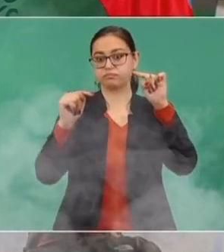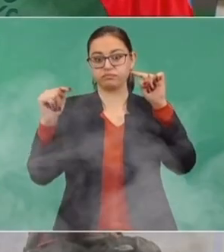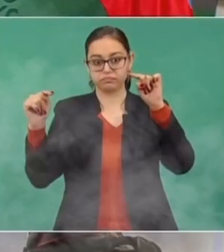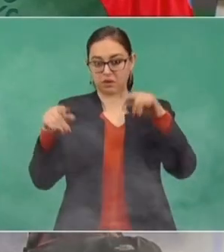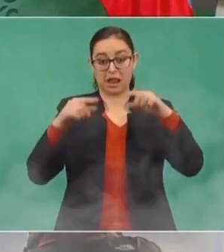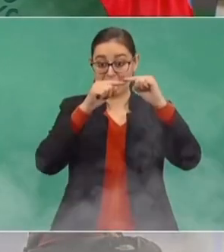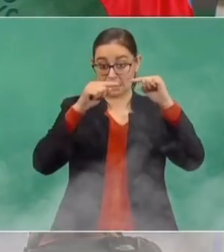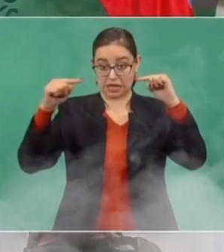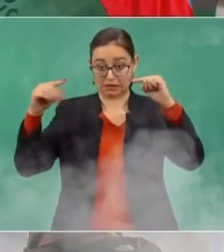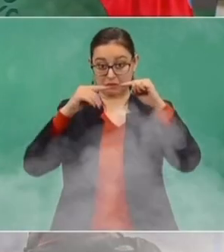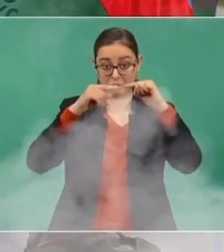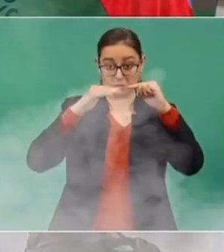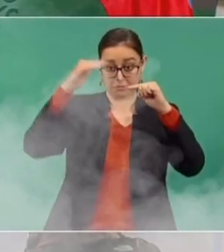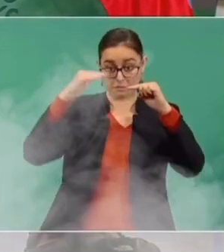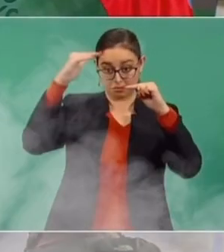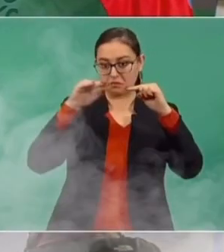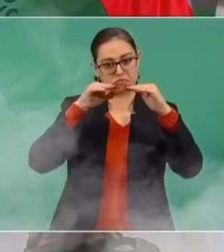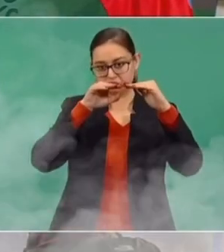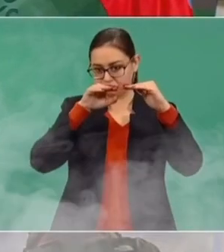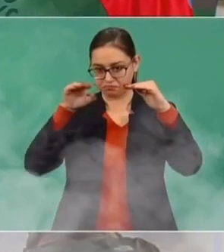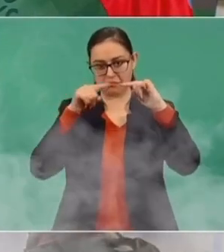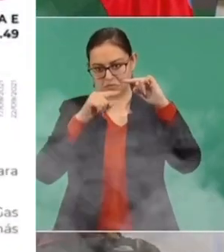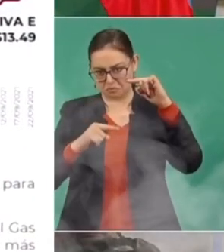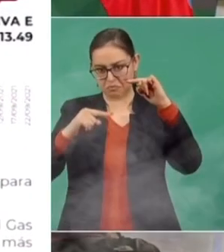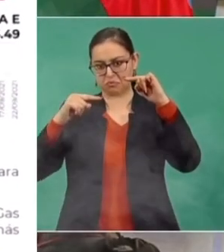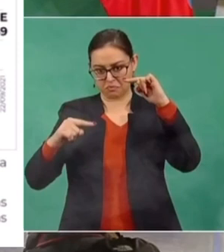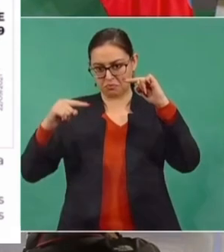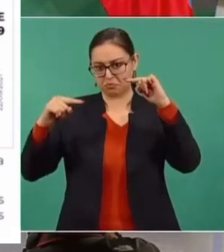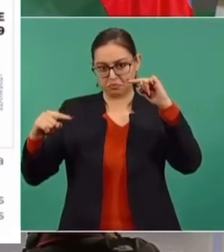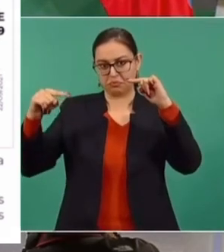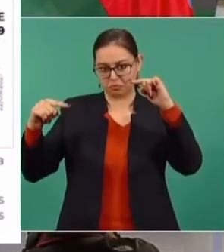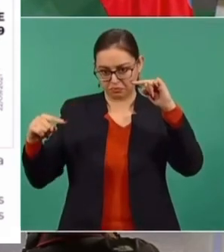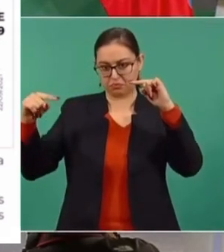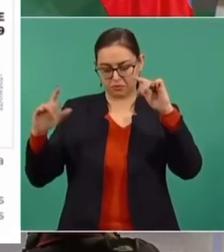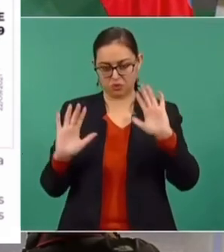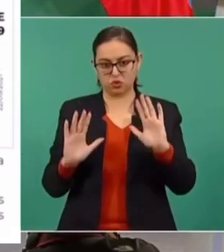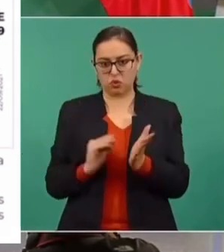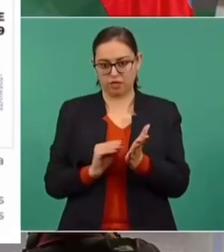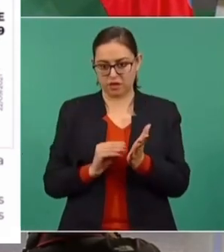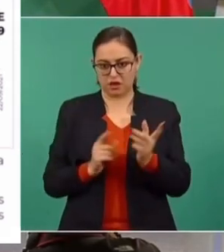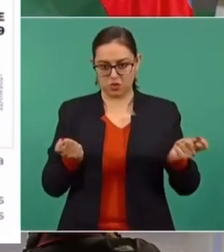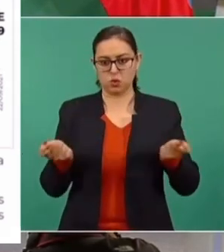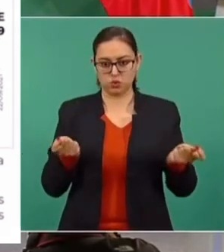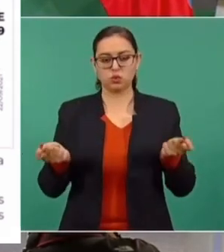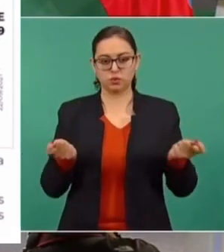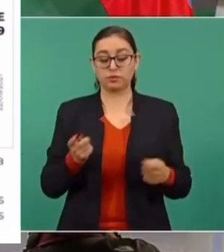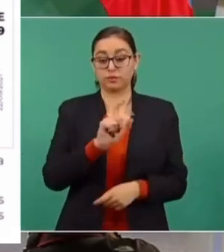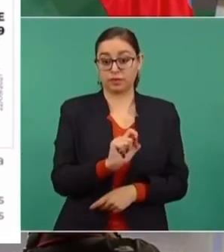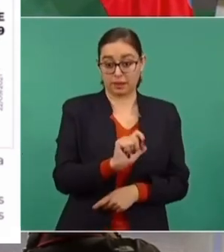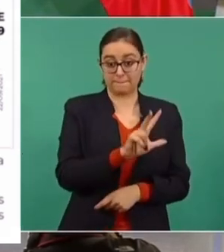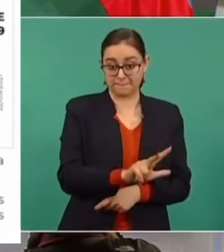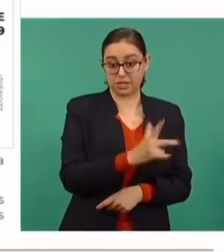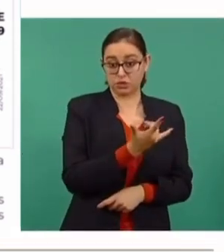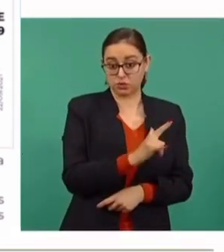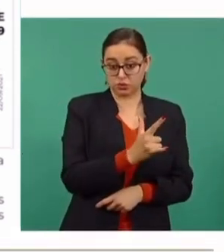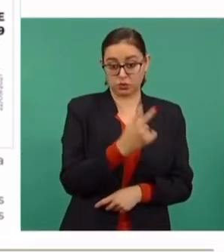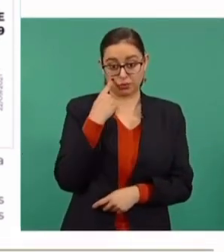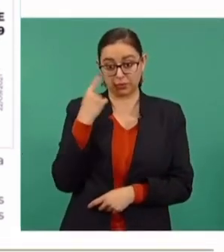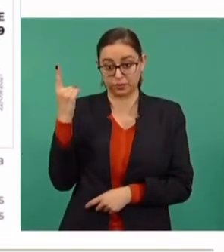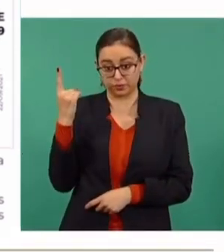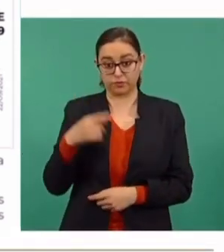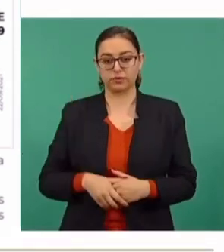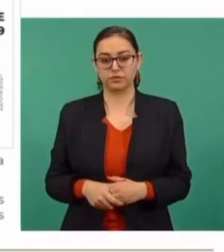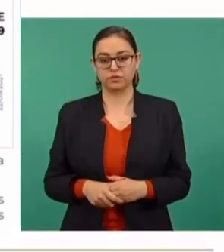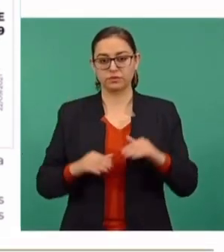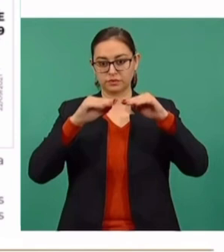a la situación anterior a que tomamos la decisión que estaba aquí. ¿Qué fue qué? 28 de julio. O está